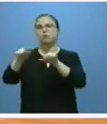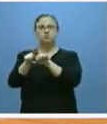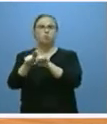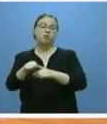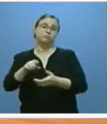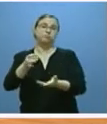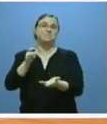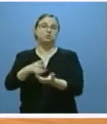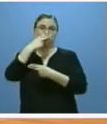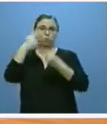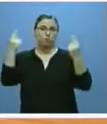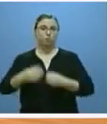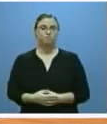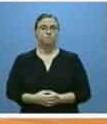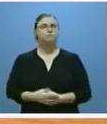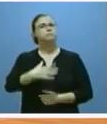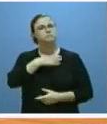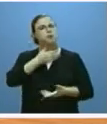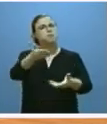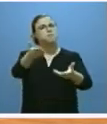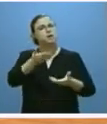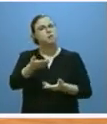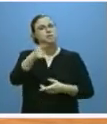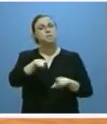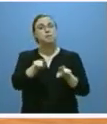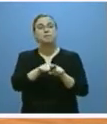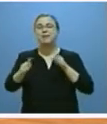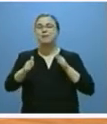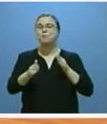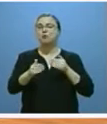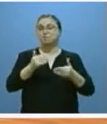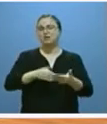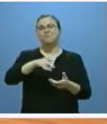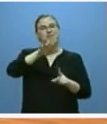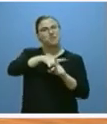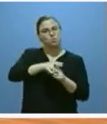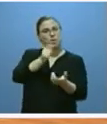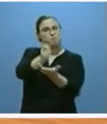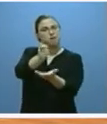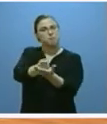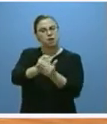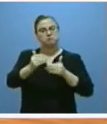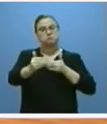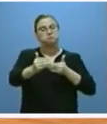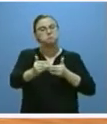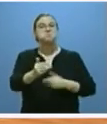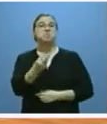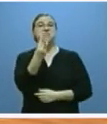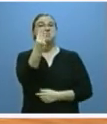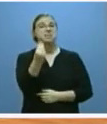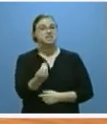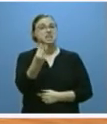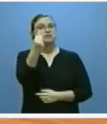contribuyendo a tener muy controlado nuestro periodo medio de pago a proveedores que fue de tres días